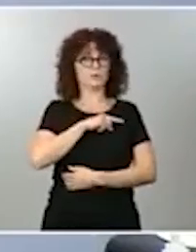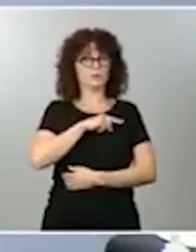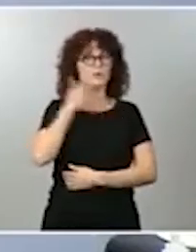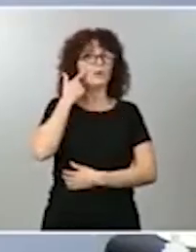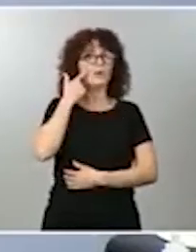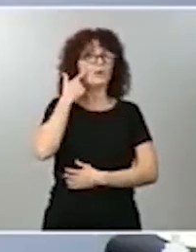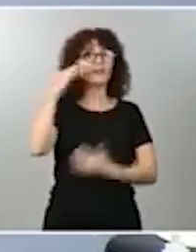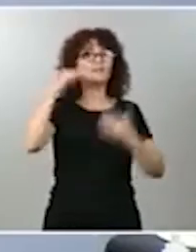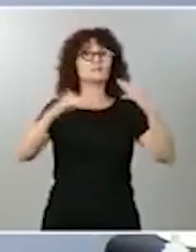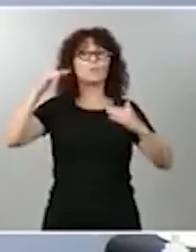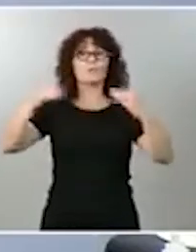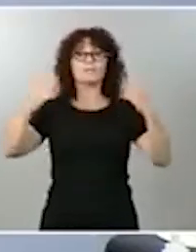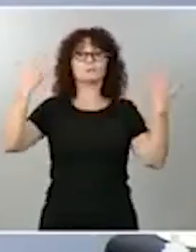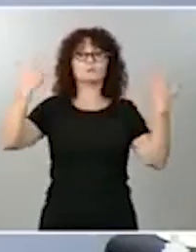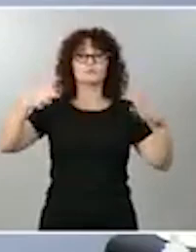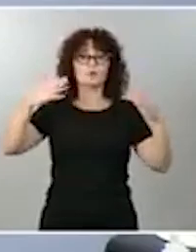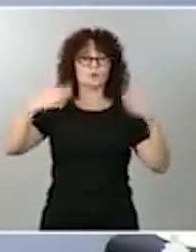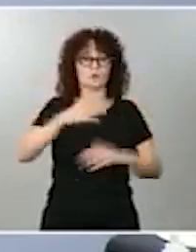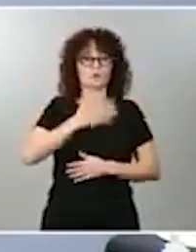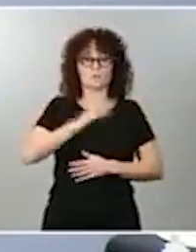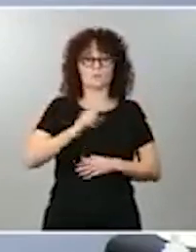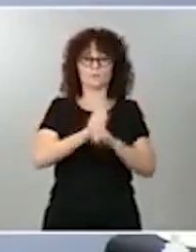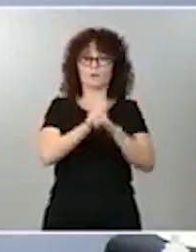de cómo podemos trabajar juntas para revertirlas. Muchísimas gracias.